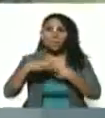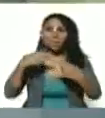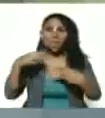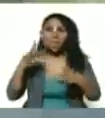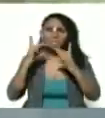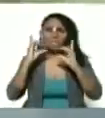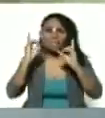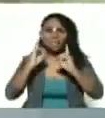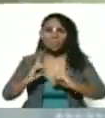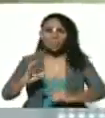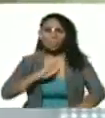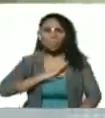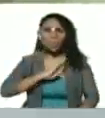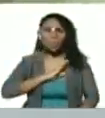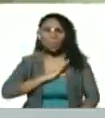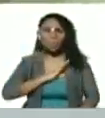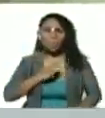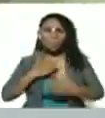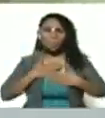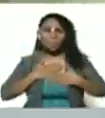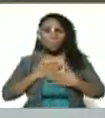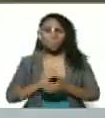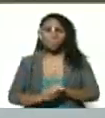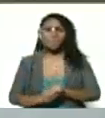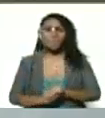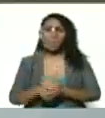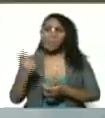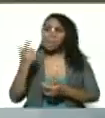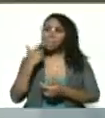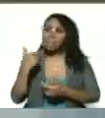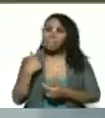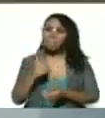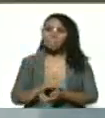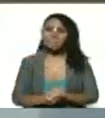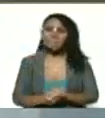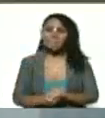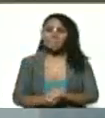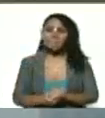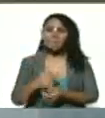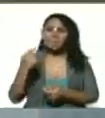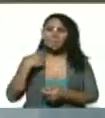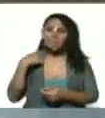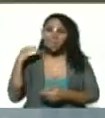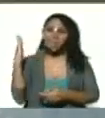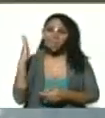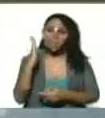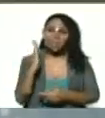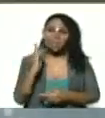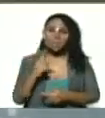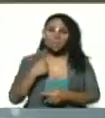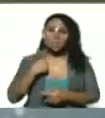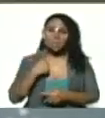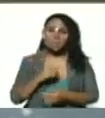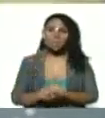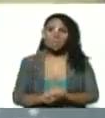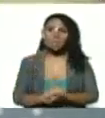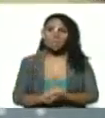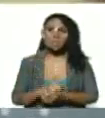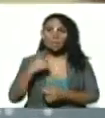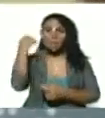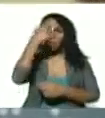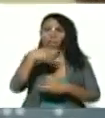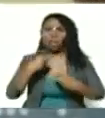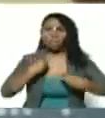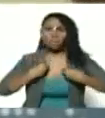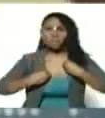decisión propia. Y me dijo, le vi una cara como de angustia.